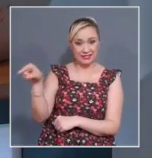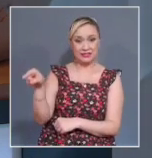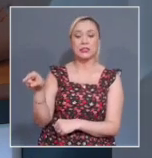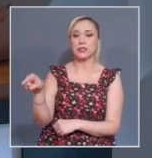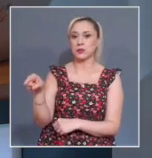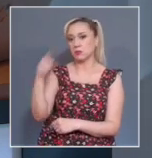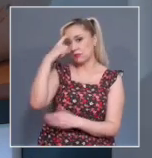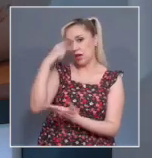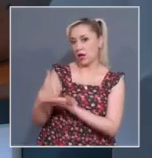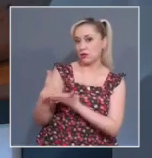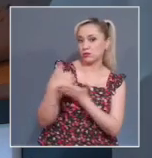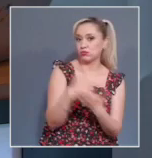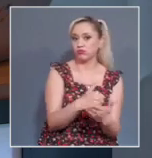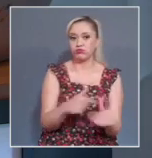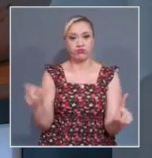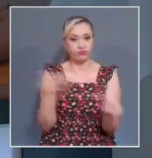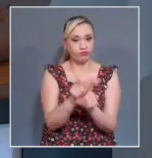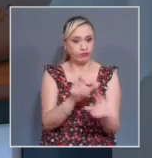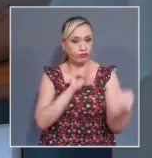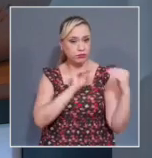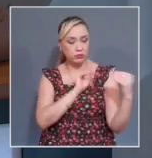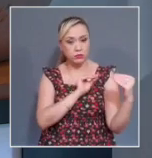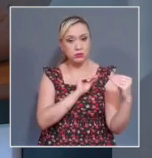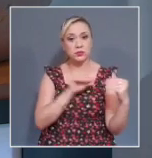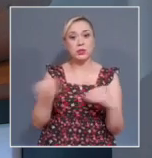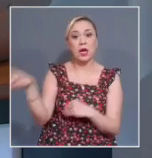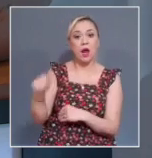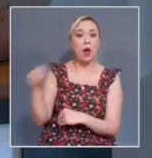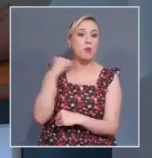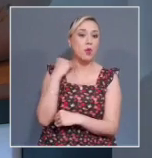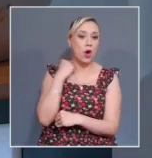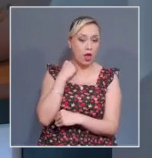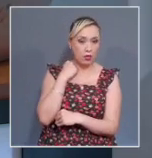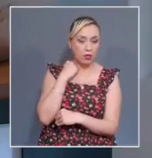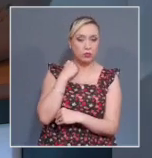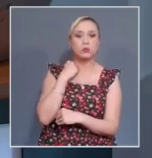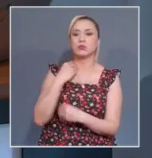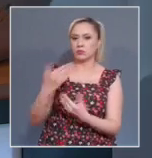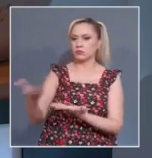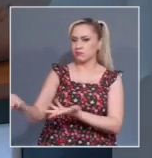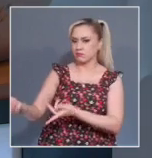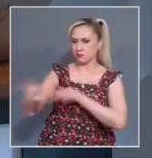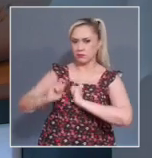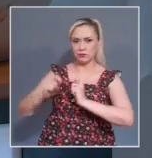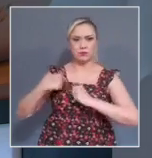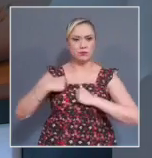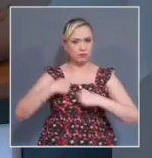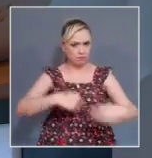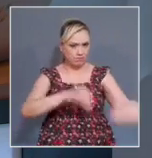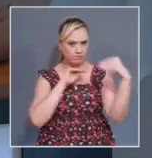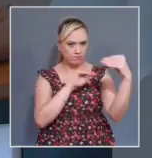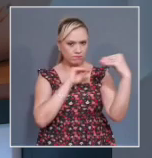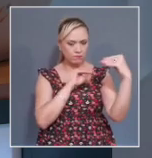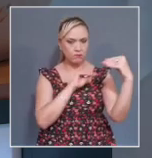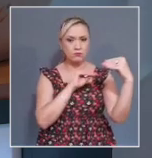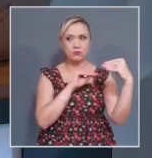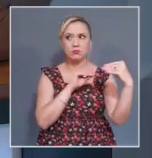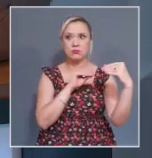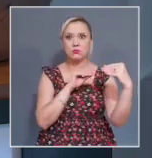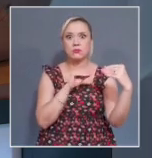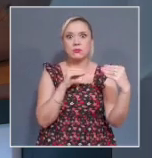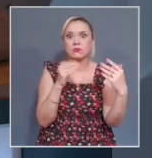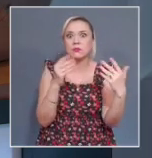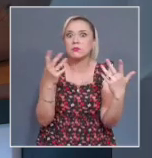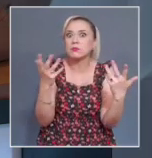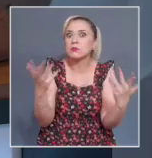Angélica Sánchez Hernández, en el ejercicio de atribuciones de representación extraordinaria, no han podido establecer comunicación con ella.